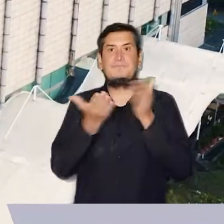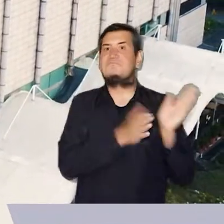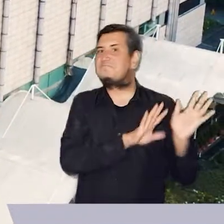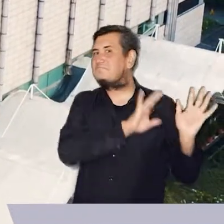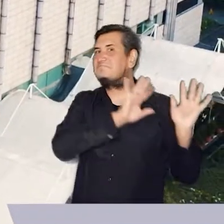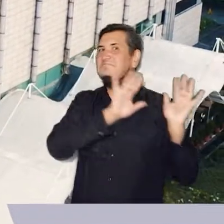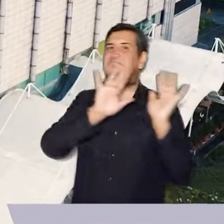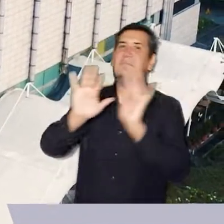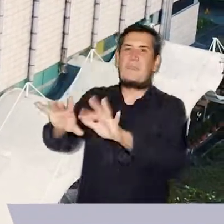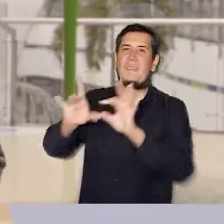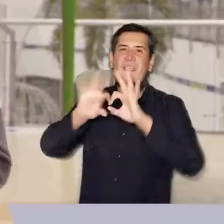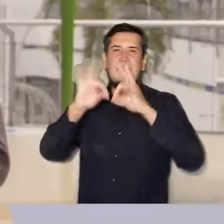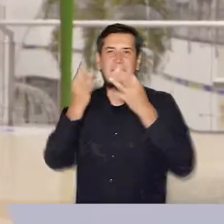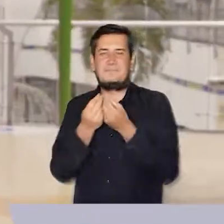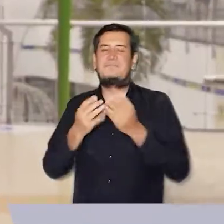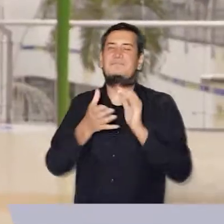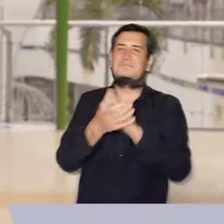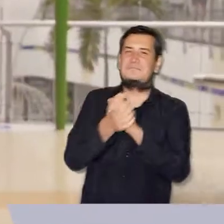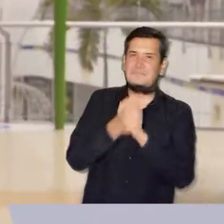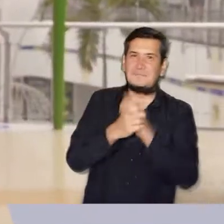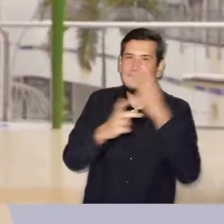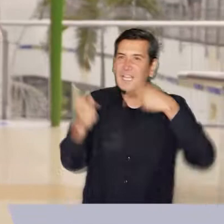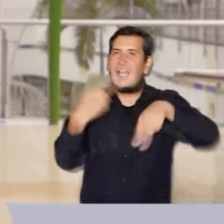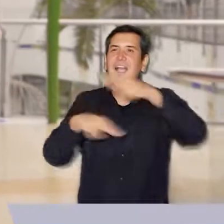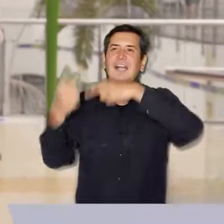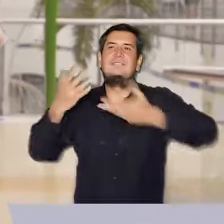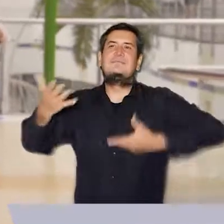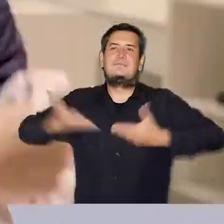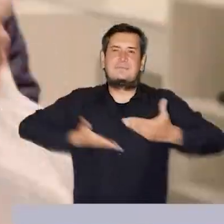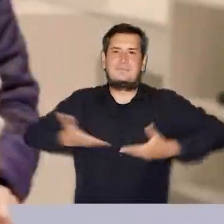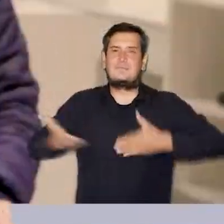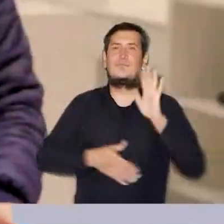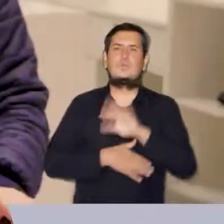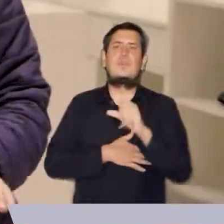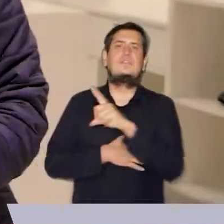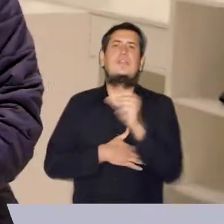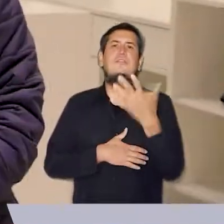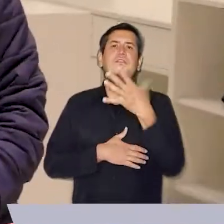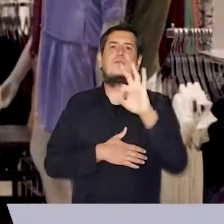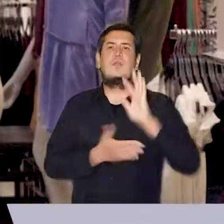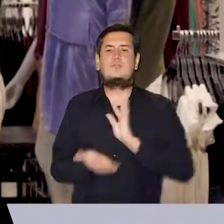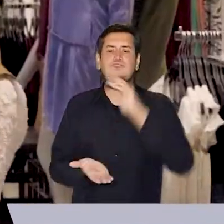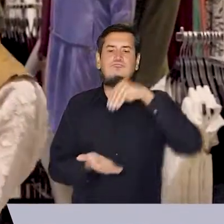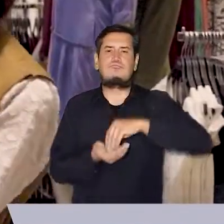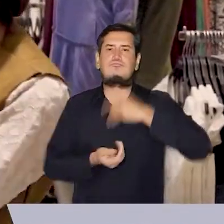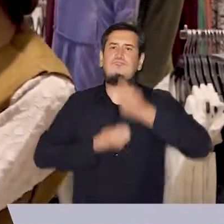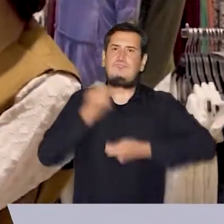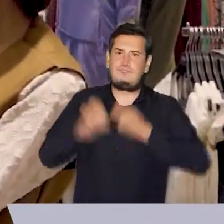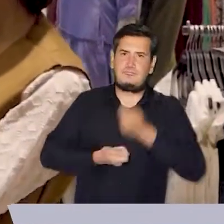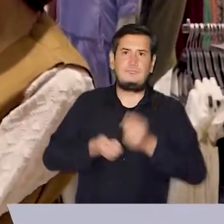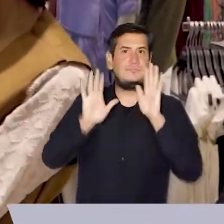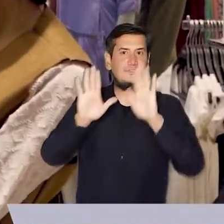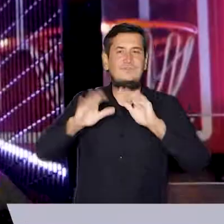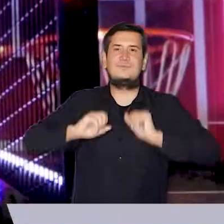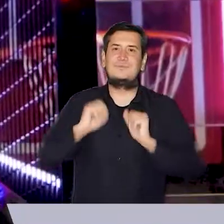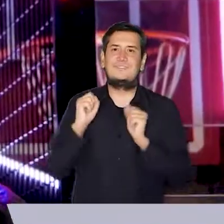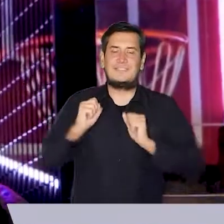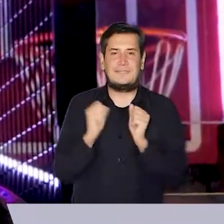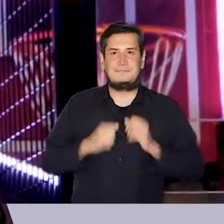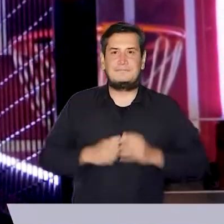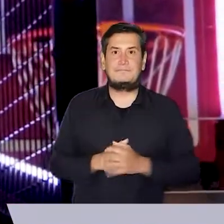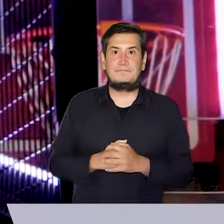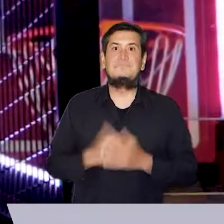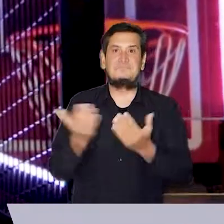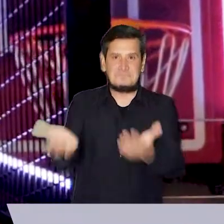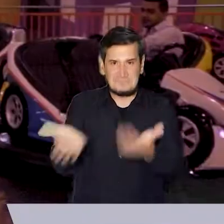amigos y visita la gran oferta de tiendas con las que cuentan los más de 150 centros comerciales que Bogotá tiene para ti. Así